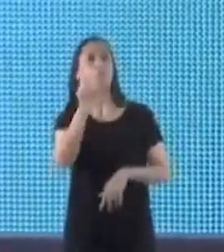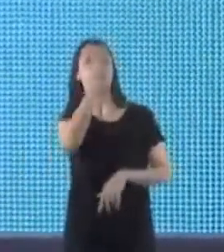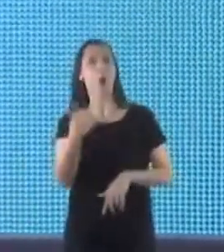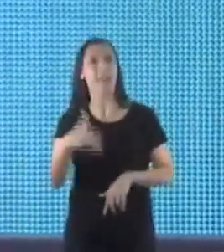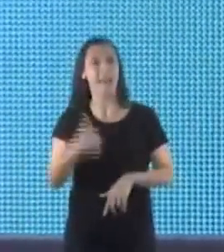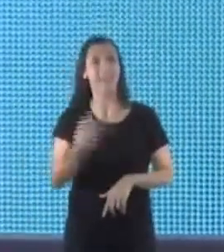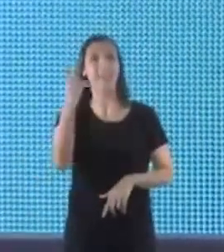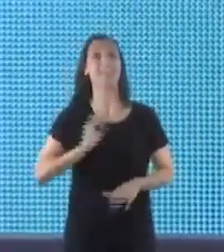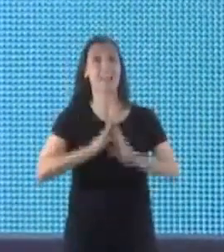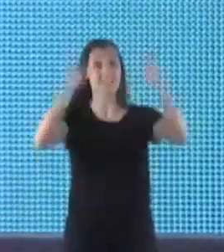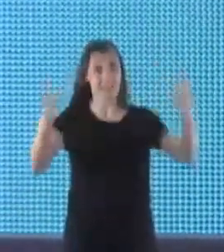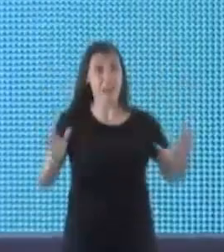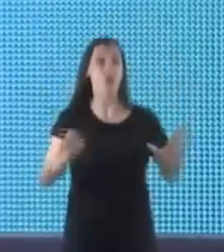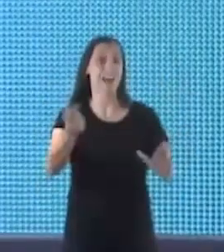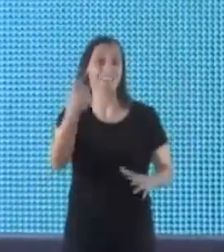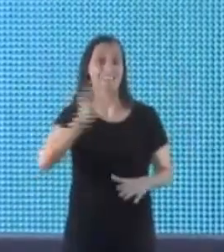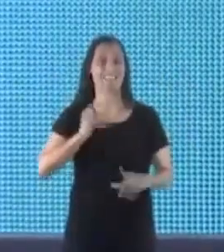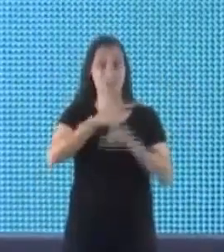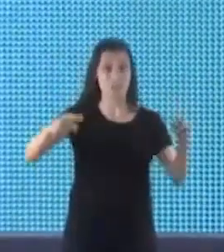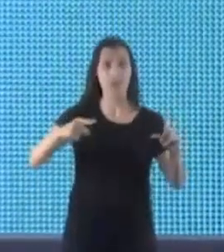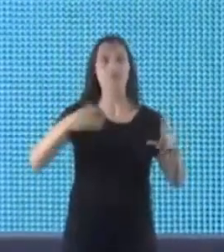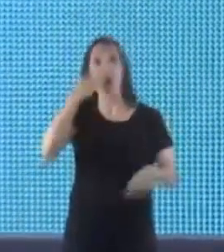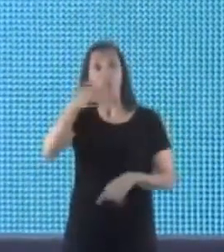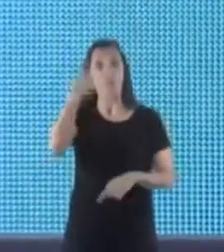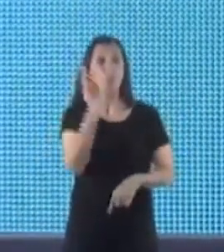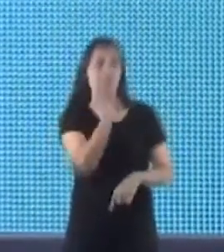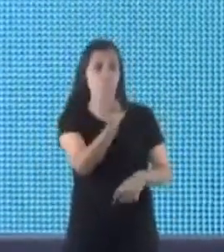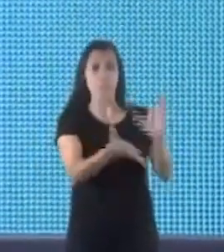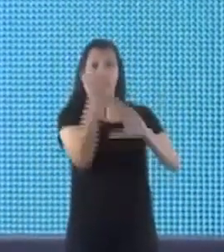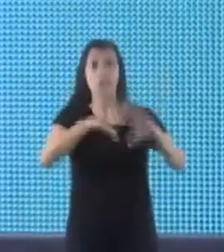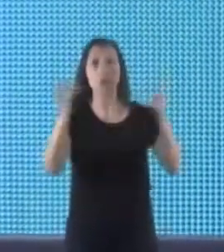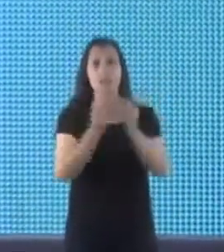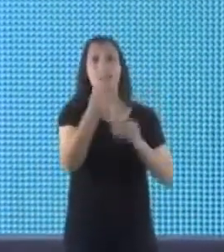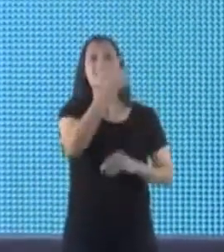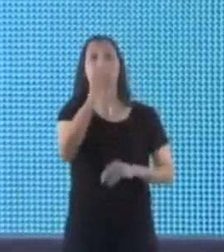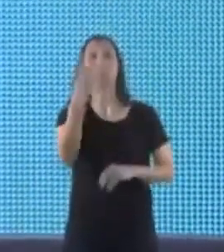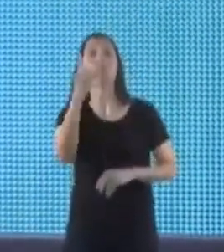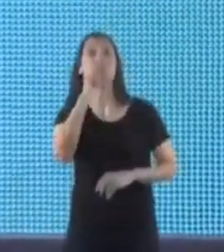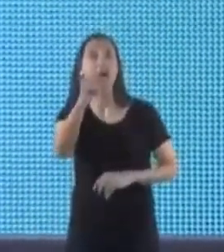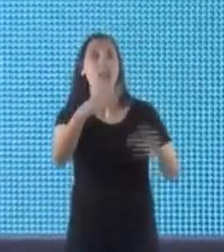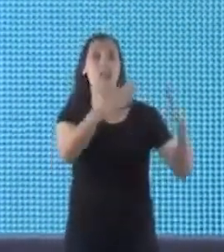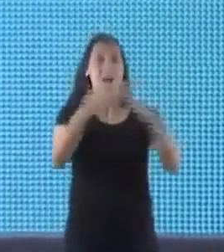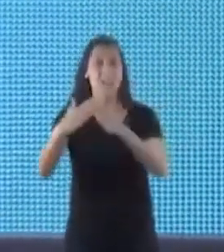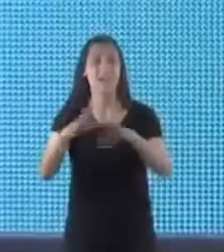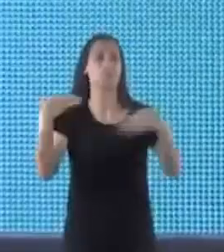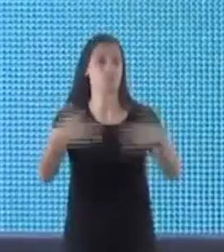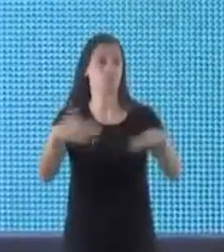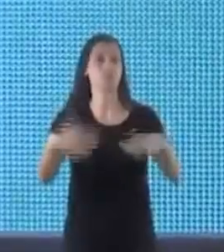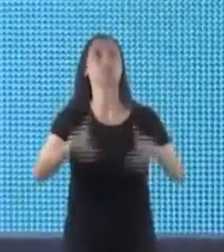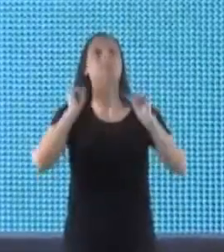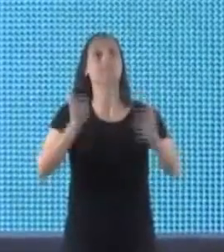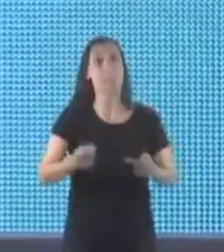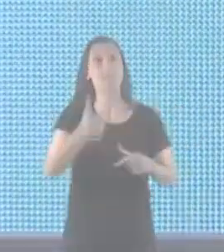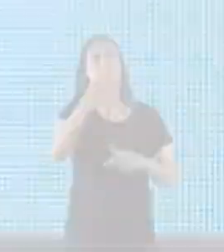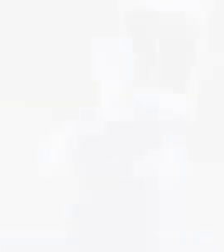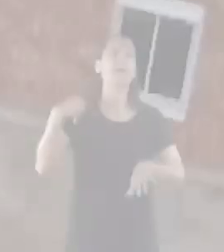después, tres años y medio después, hemos construido 104.000 viviendas, y 640.000 viviendas más